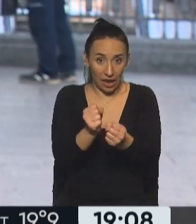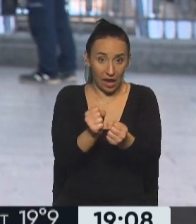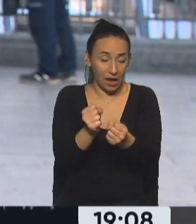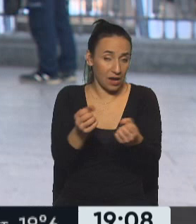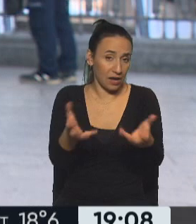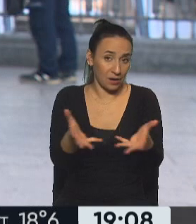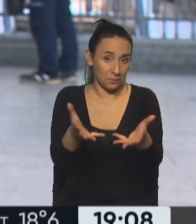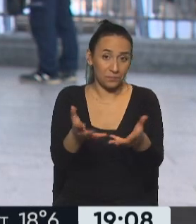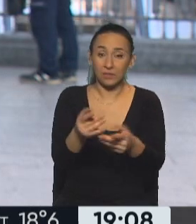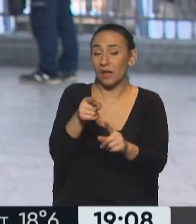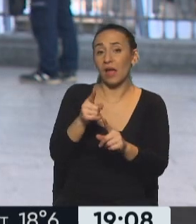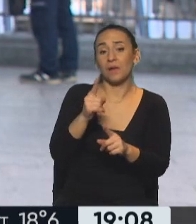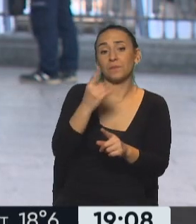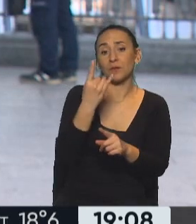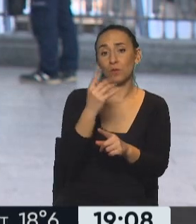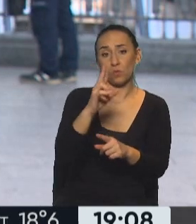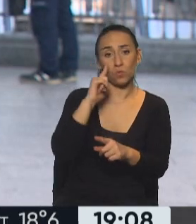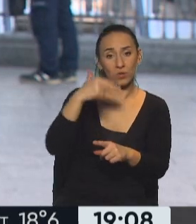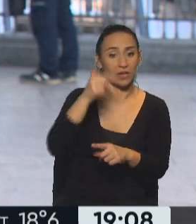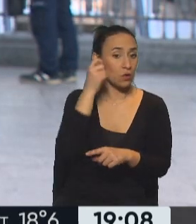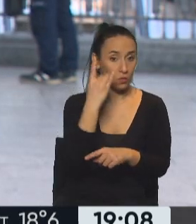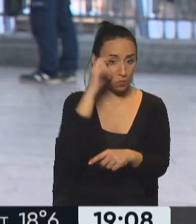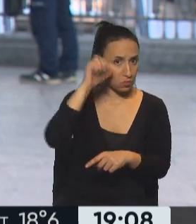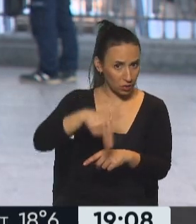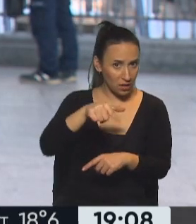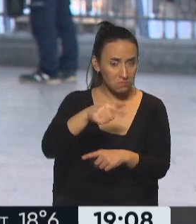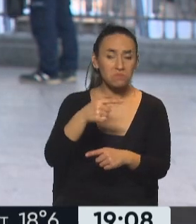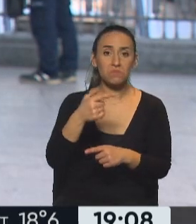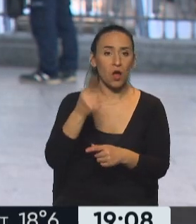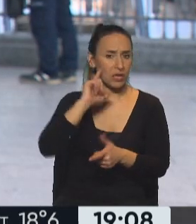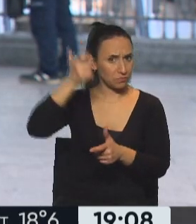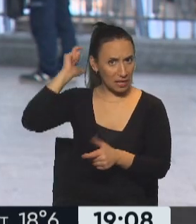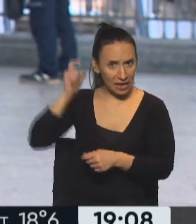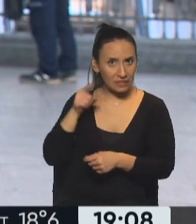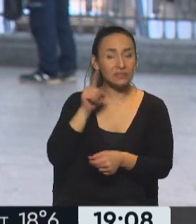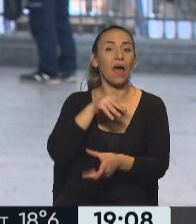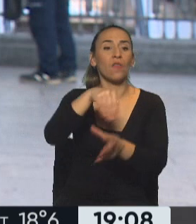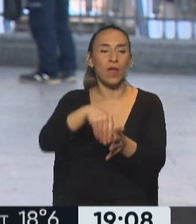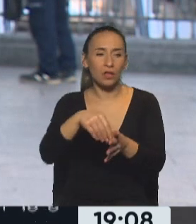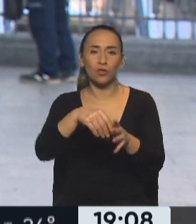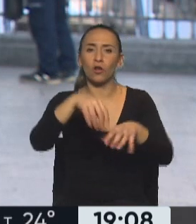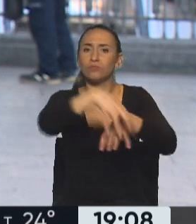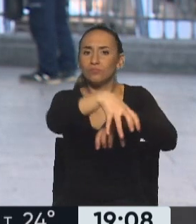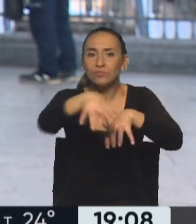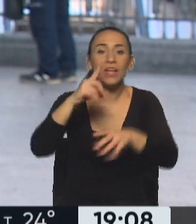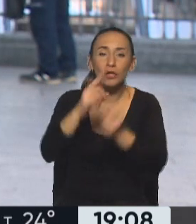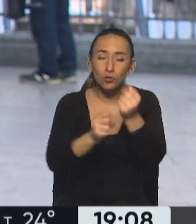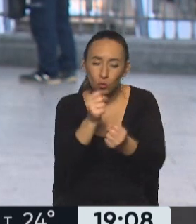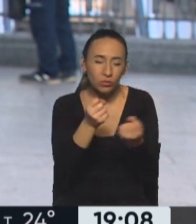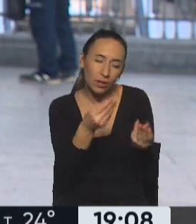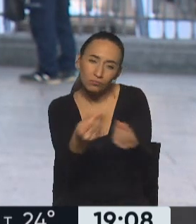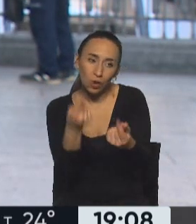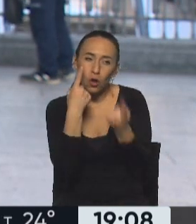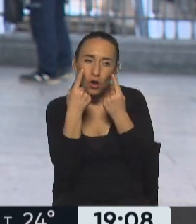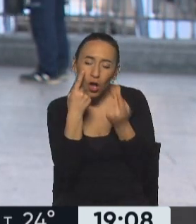un hombre que ha sido Ministro de la Producción con mucha experiencia, un industrial que es muy sustanciado con toda la industria, el